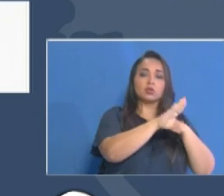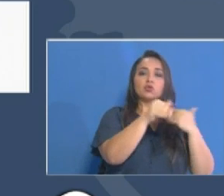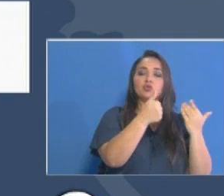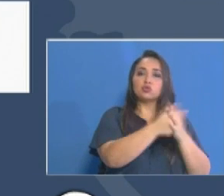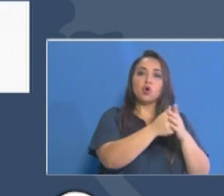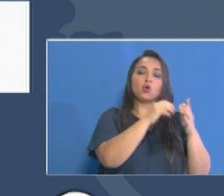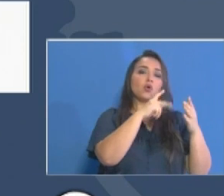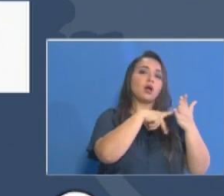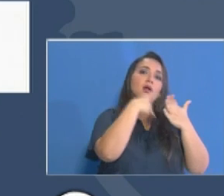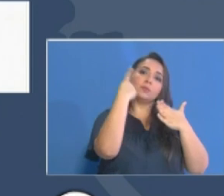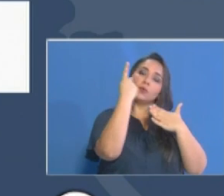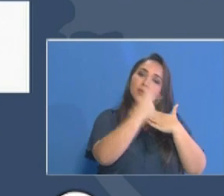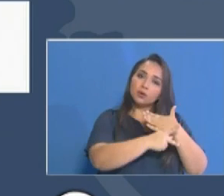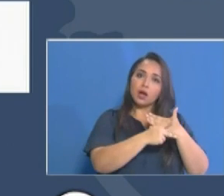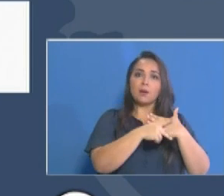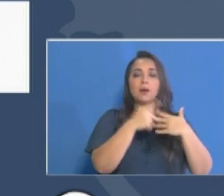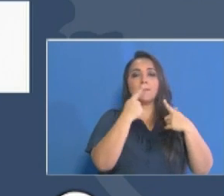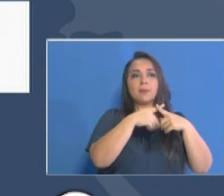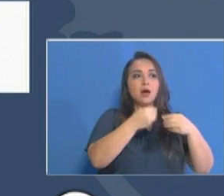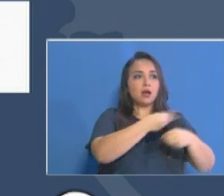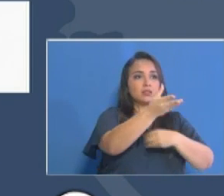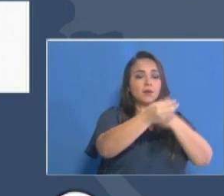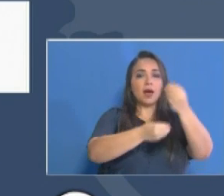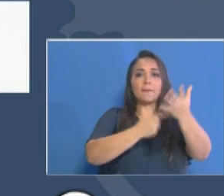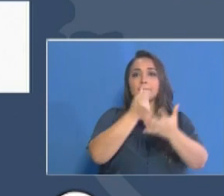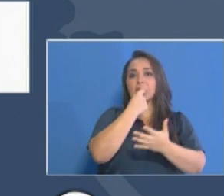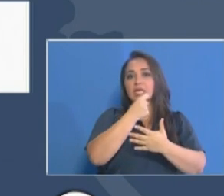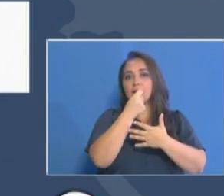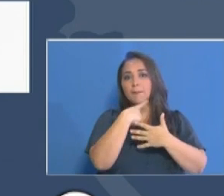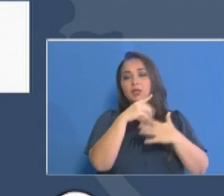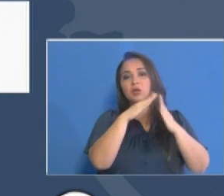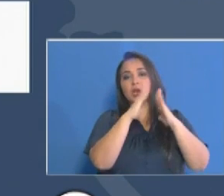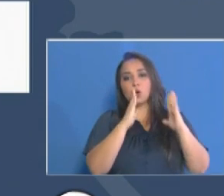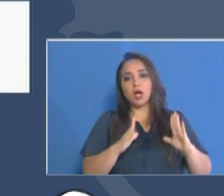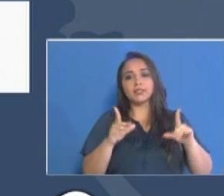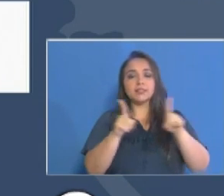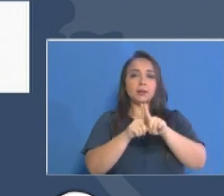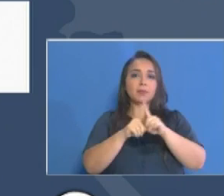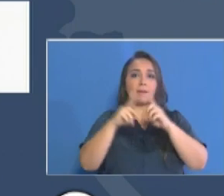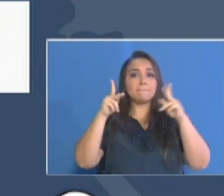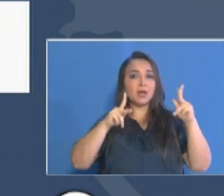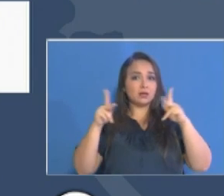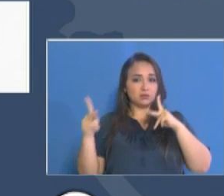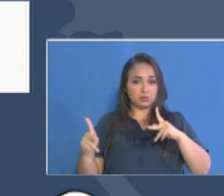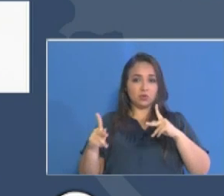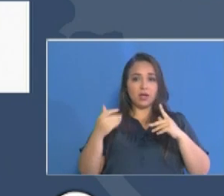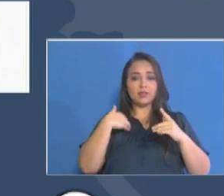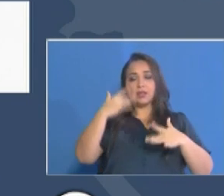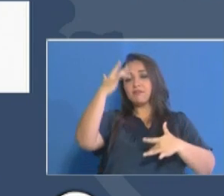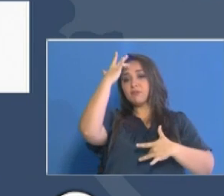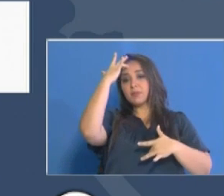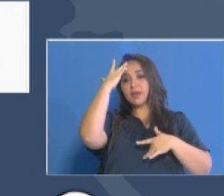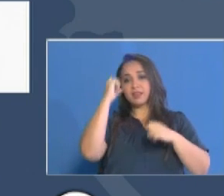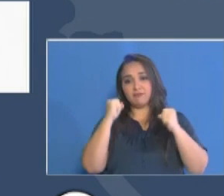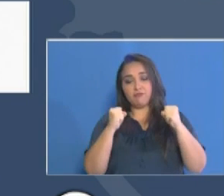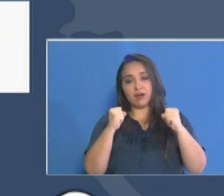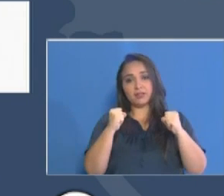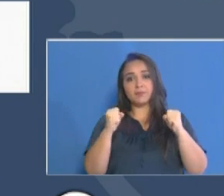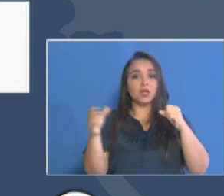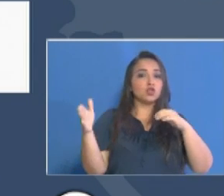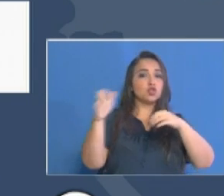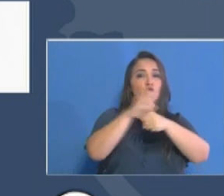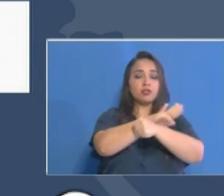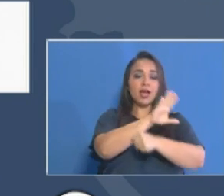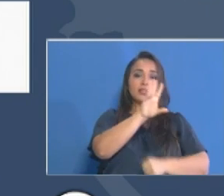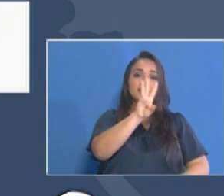reparto de medicamentos a domicilio a los pacientes crónicos que suman 64.042